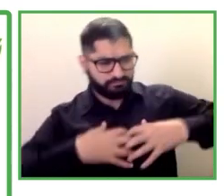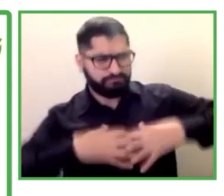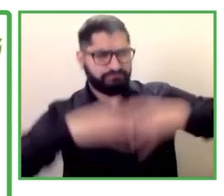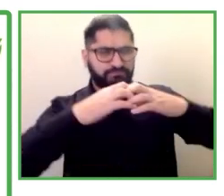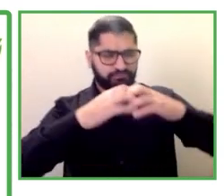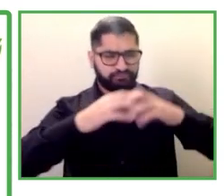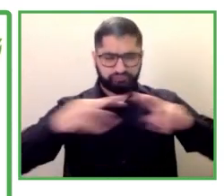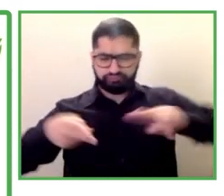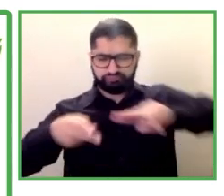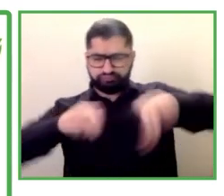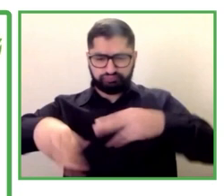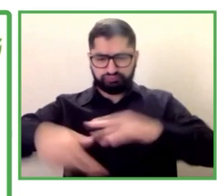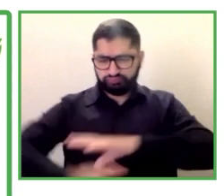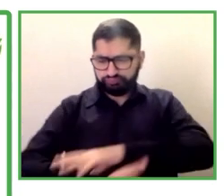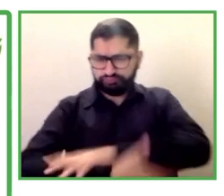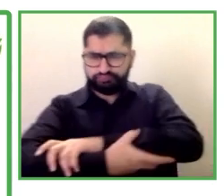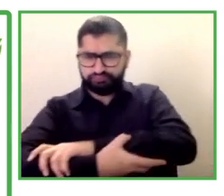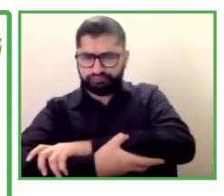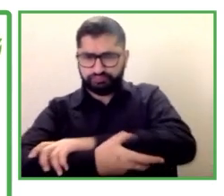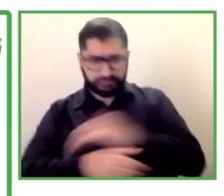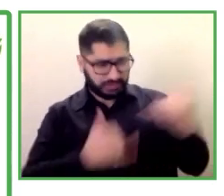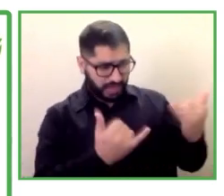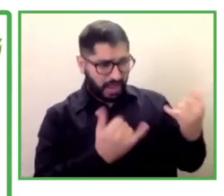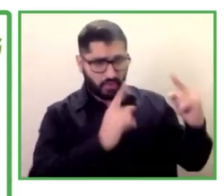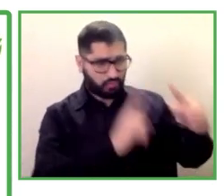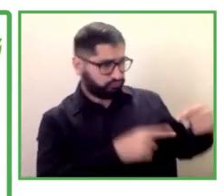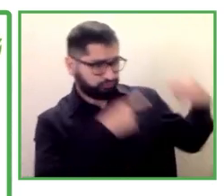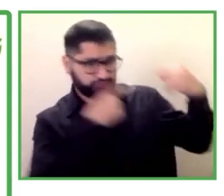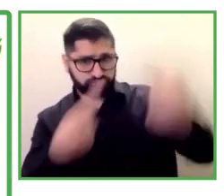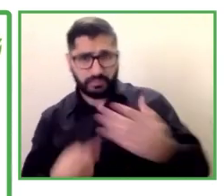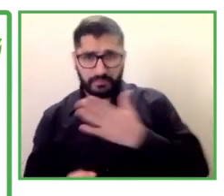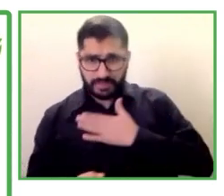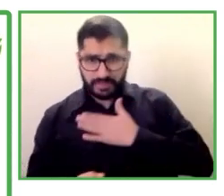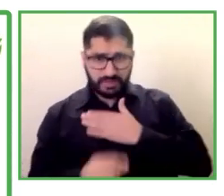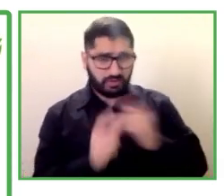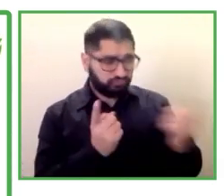ahora a mi colega Katia Alvarez Katia